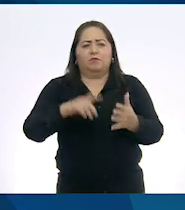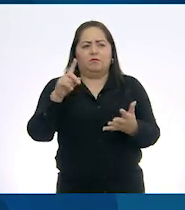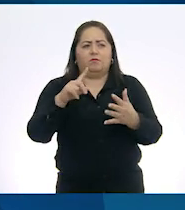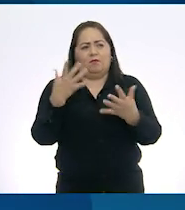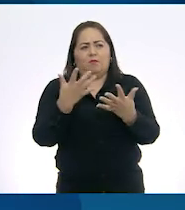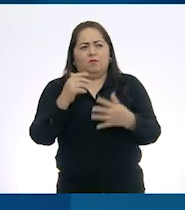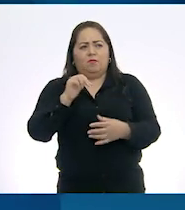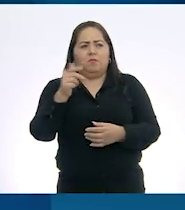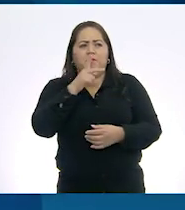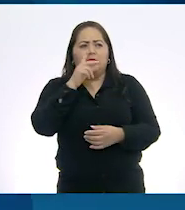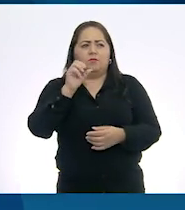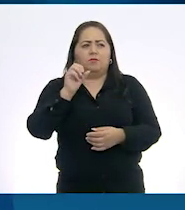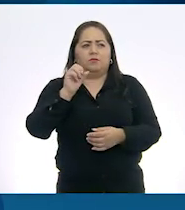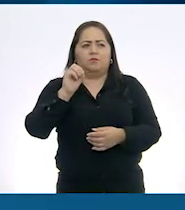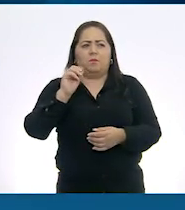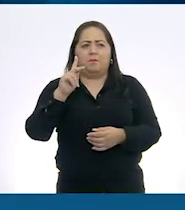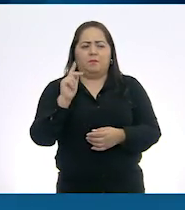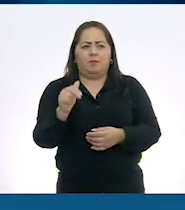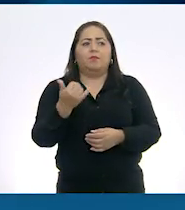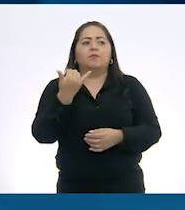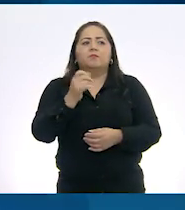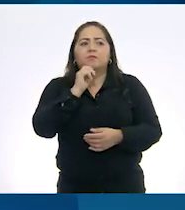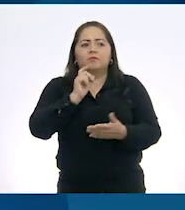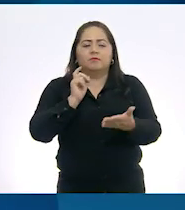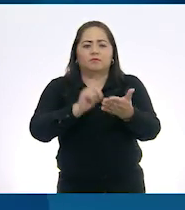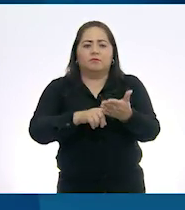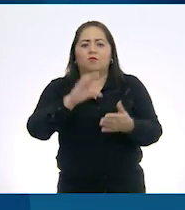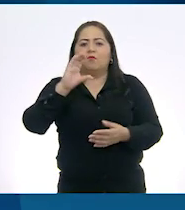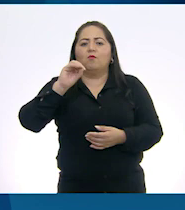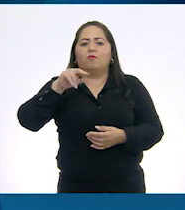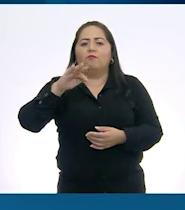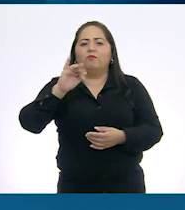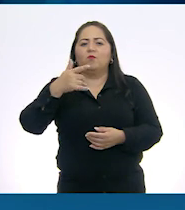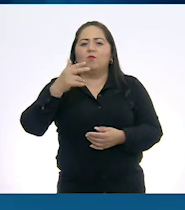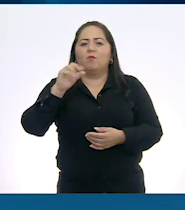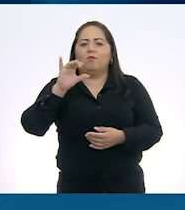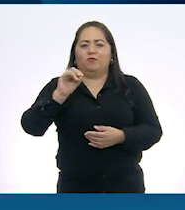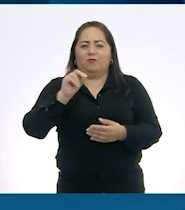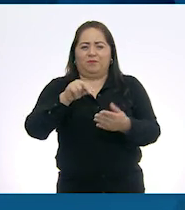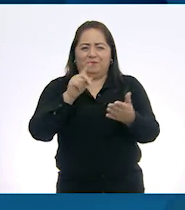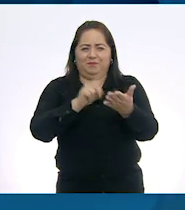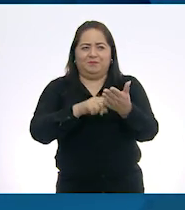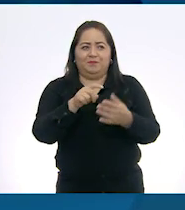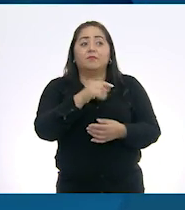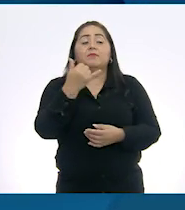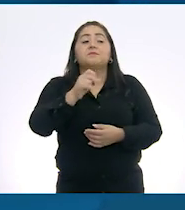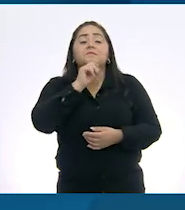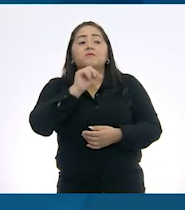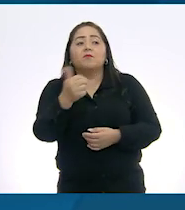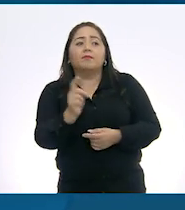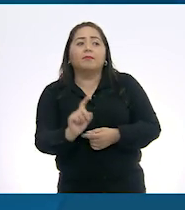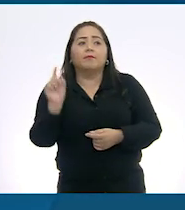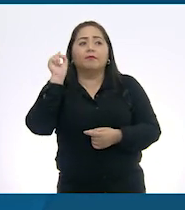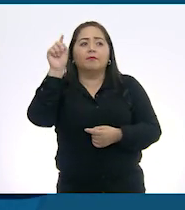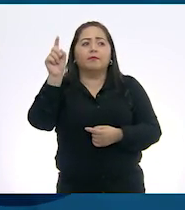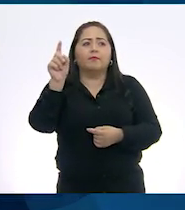sopa de letras. Así que le doy a Sopa y le doy a Configuración. Aquí tengo que